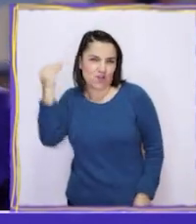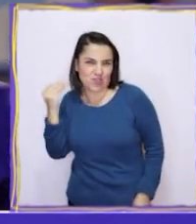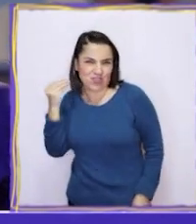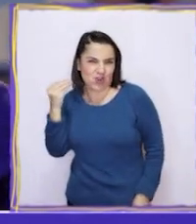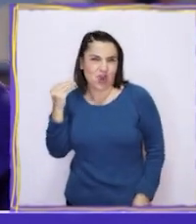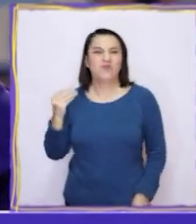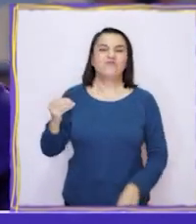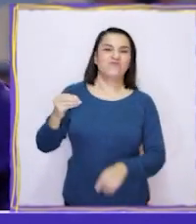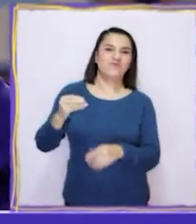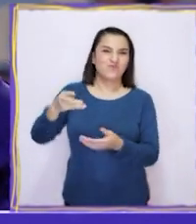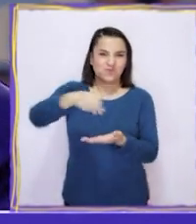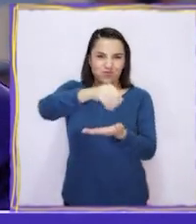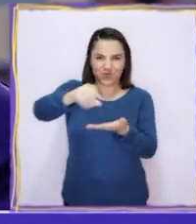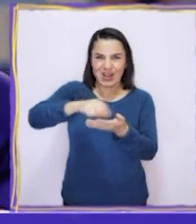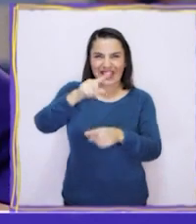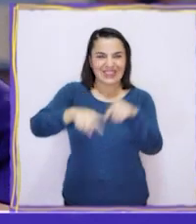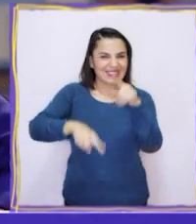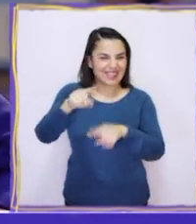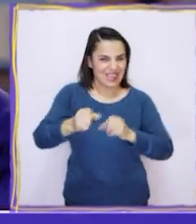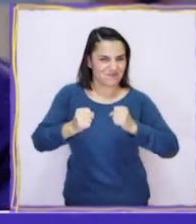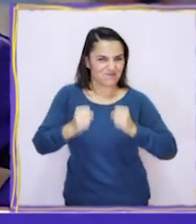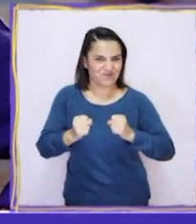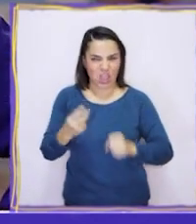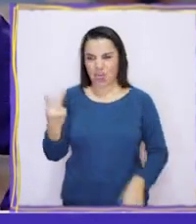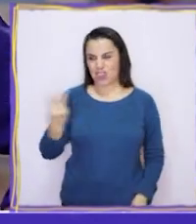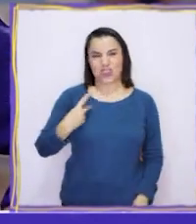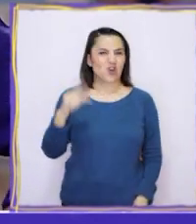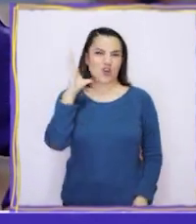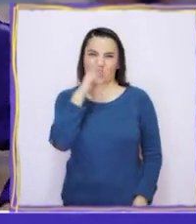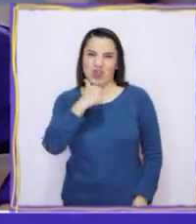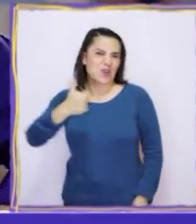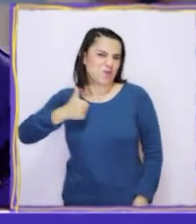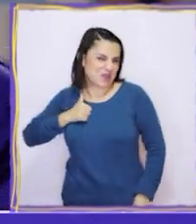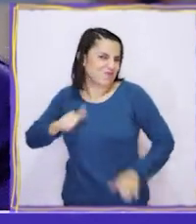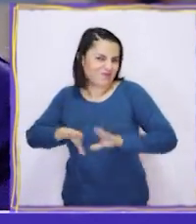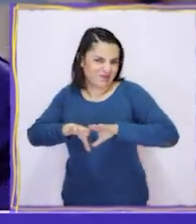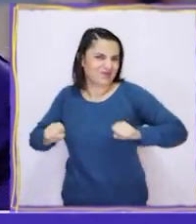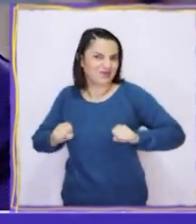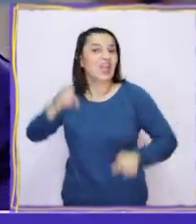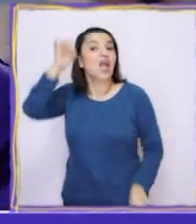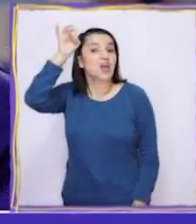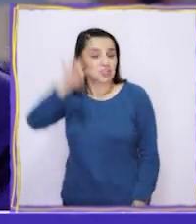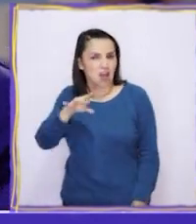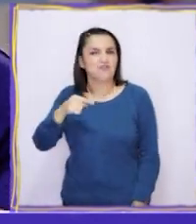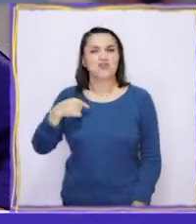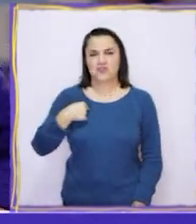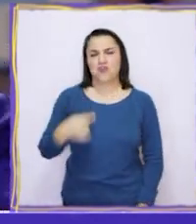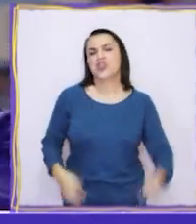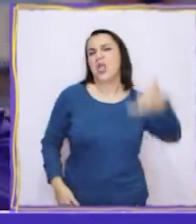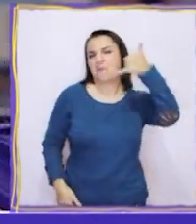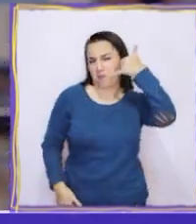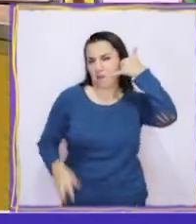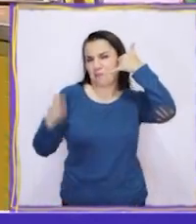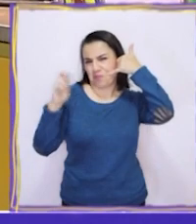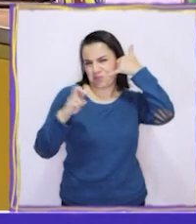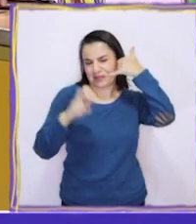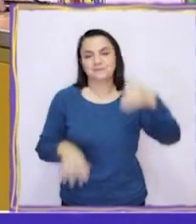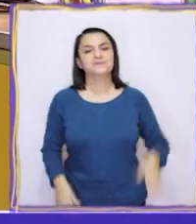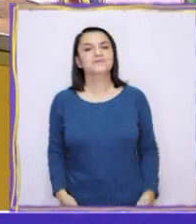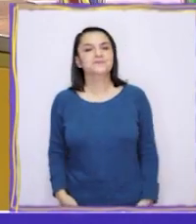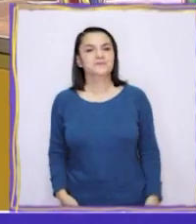olvidó conseguir el agono. Y ahí seremos dos los que no cumplimos con lo prometido. ¿Saben qué? Lo voy a llamar.